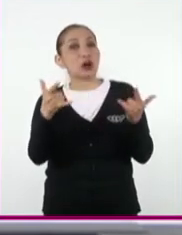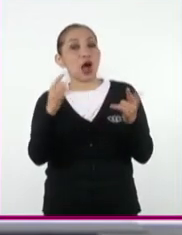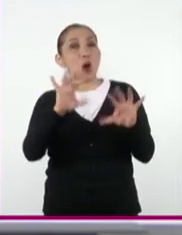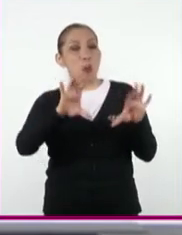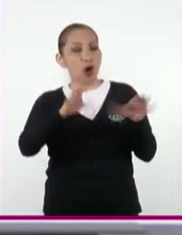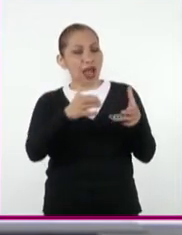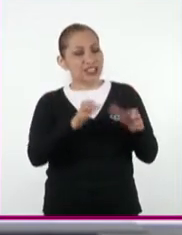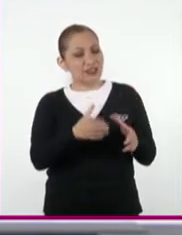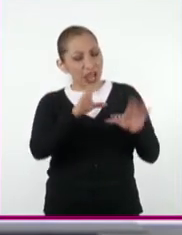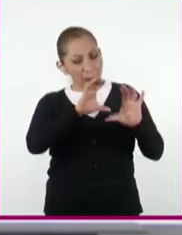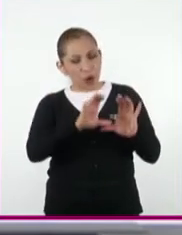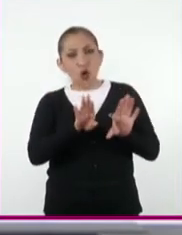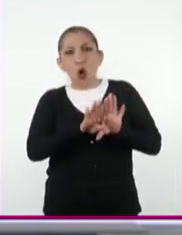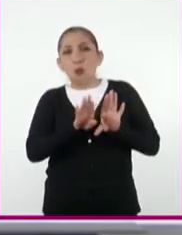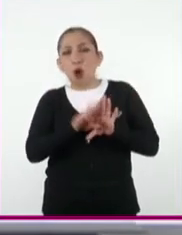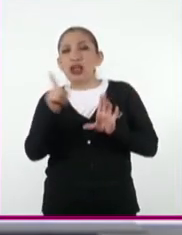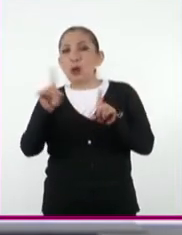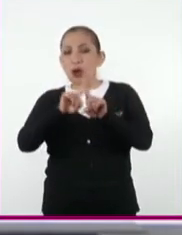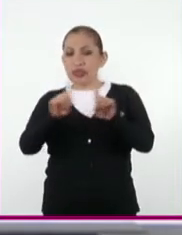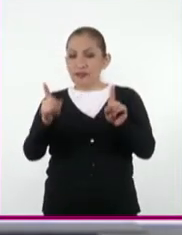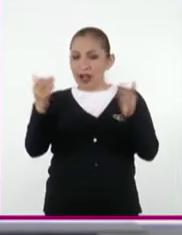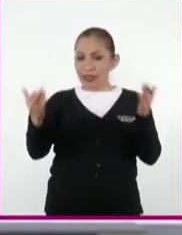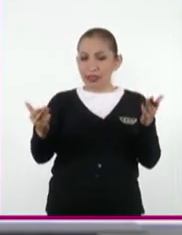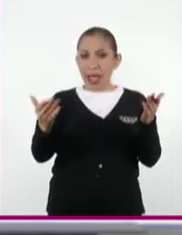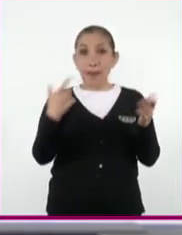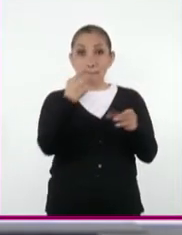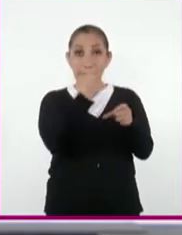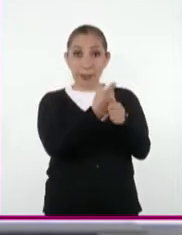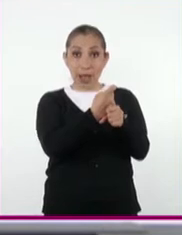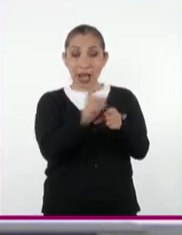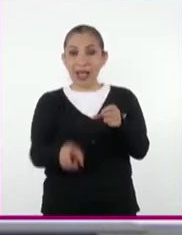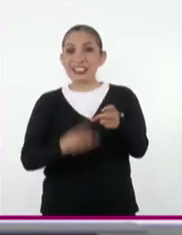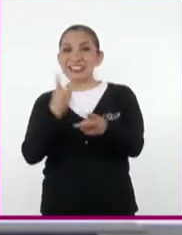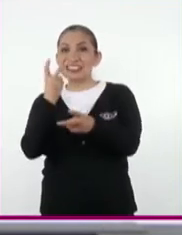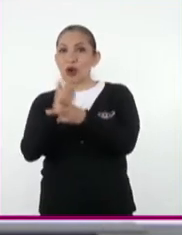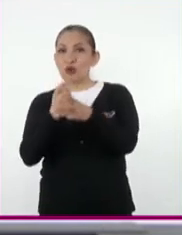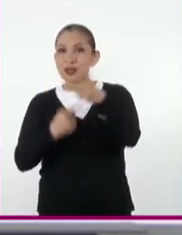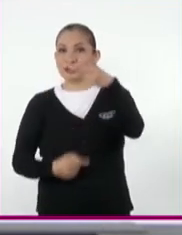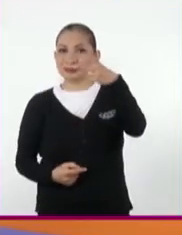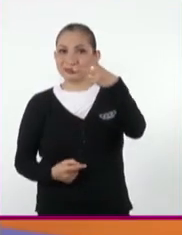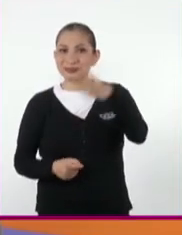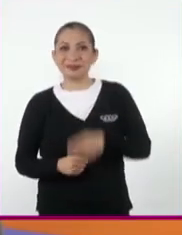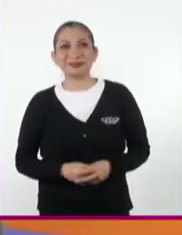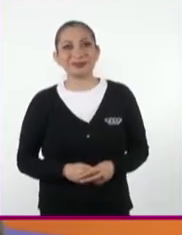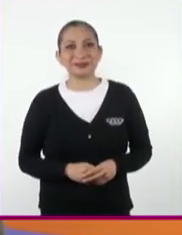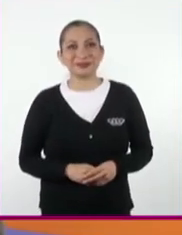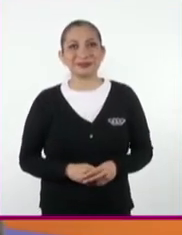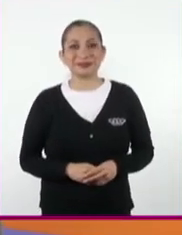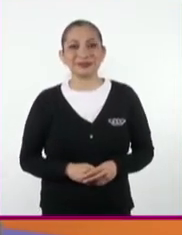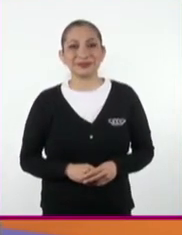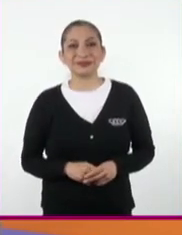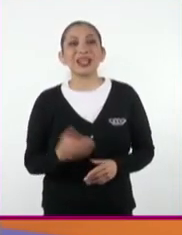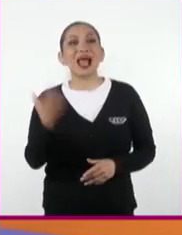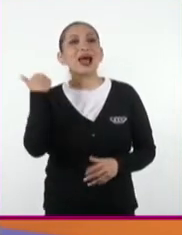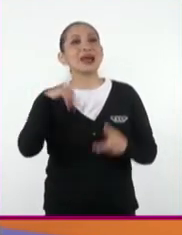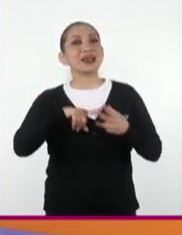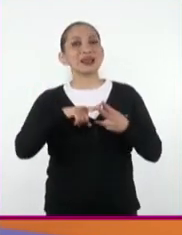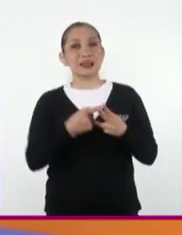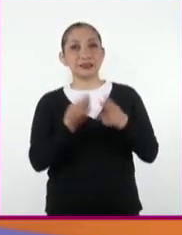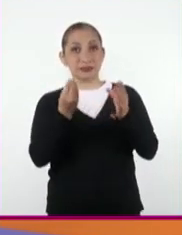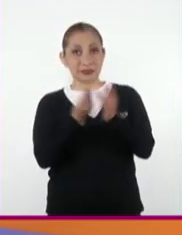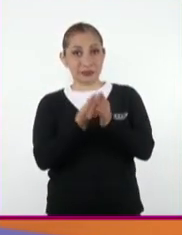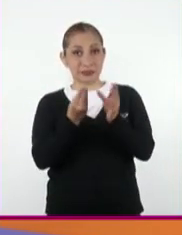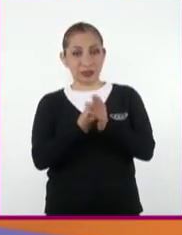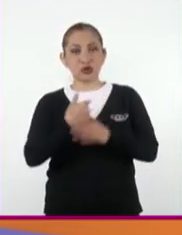clasifican y cómo se pueden diferenciar entre las primarias y secundarias. Antes de empezar con la